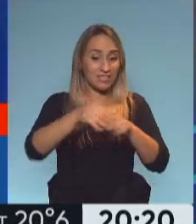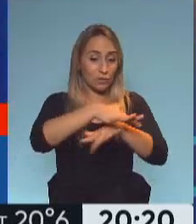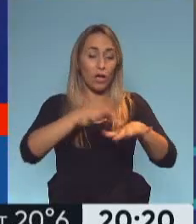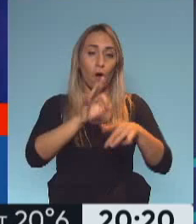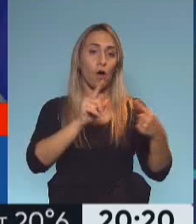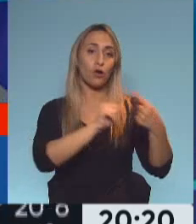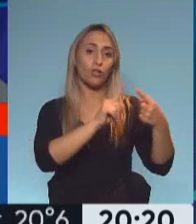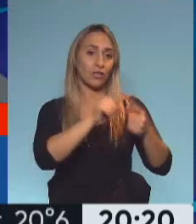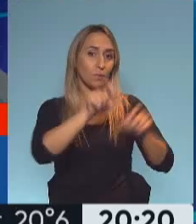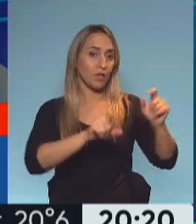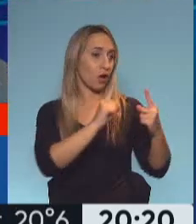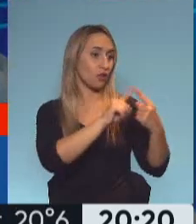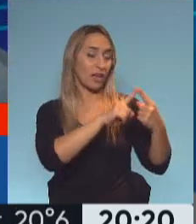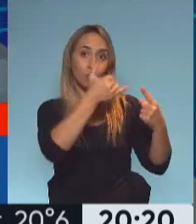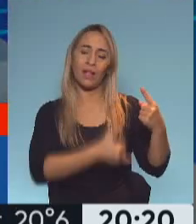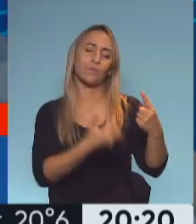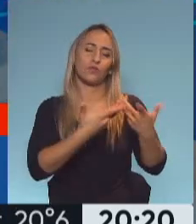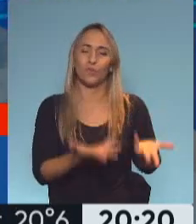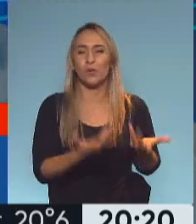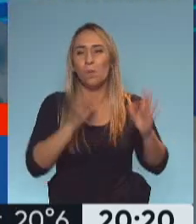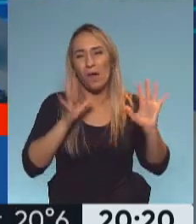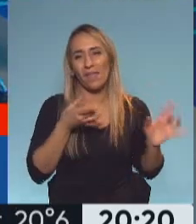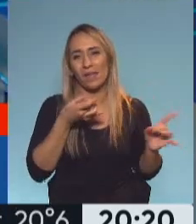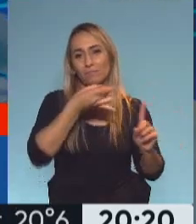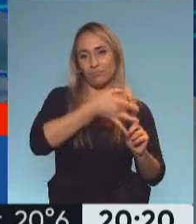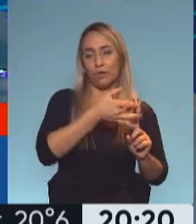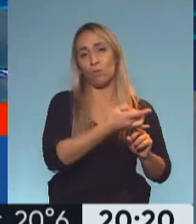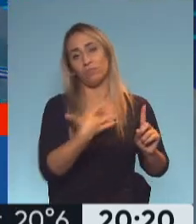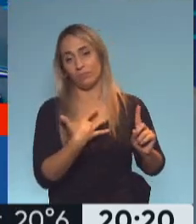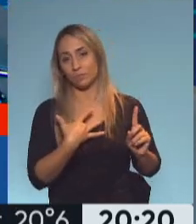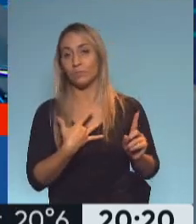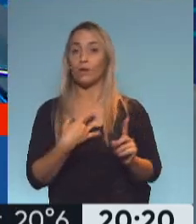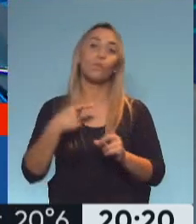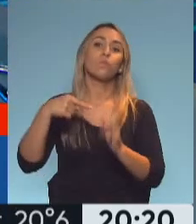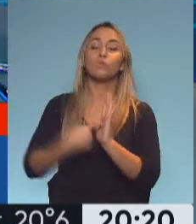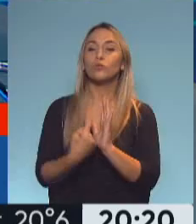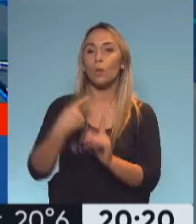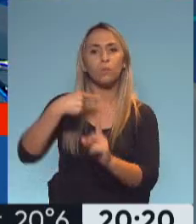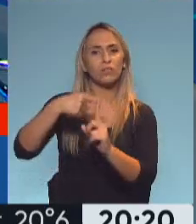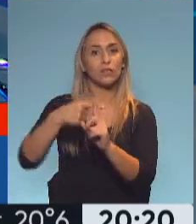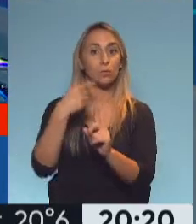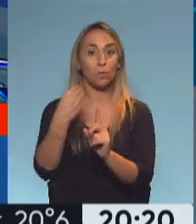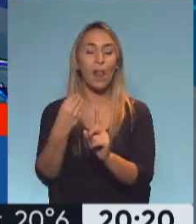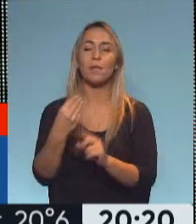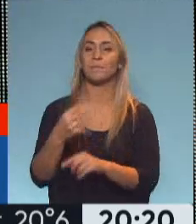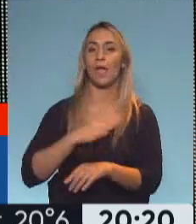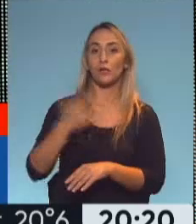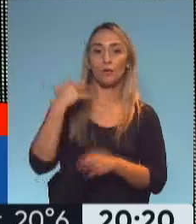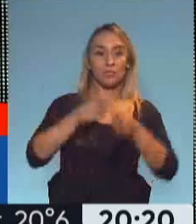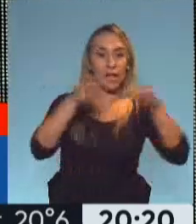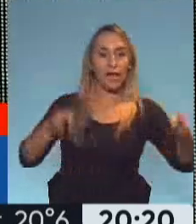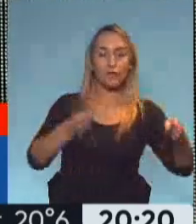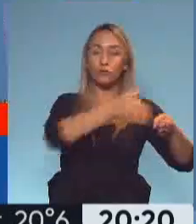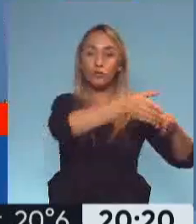entre personas. Lo bueno y lo positivo, de nuevo, que también tuvimos todo el año pasado para estudiar cuál es la mejor forma de volver a la presencialidad.